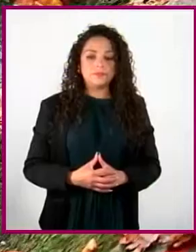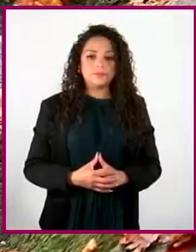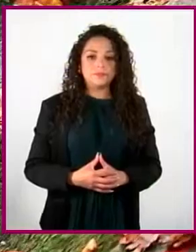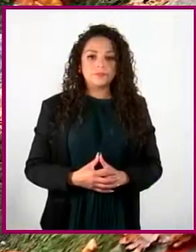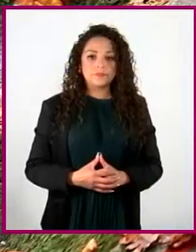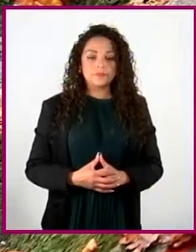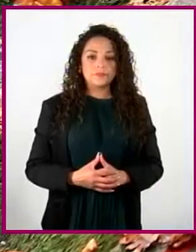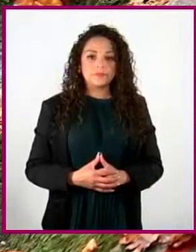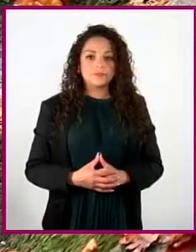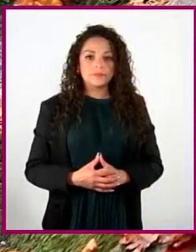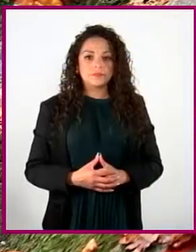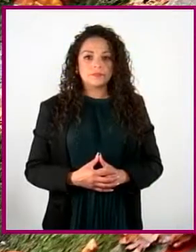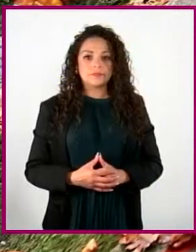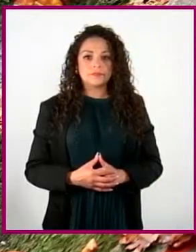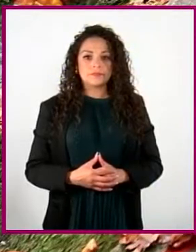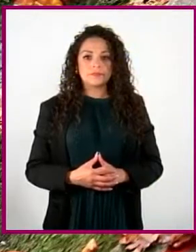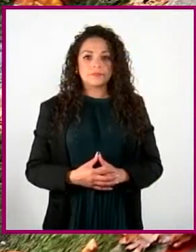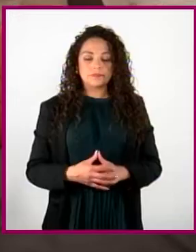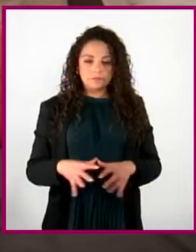Respira profundamente.